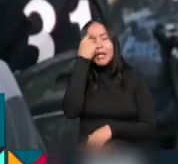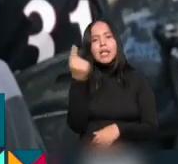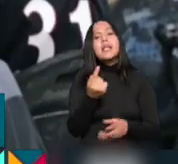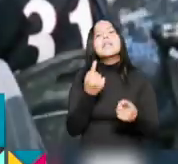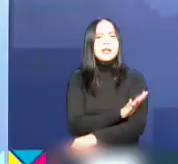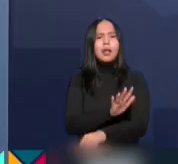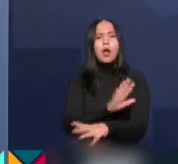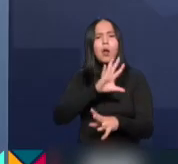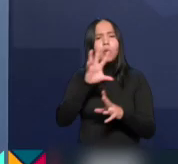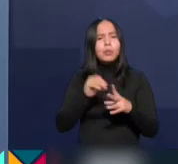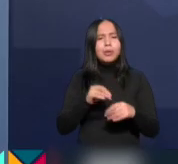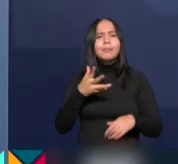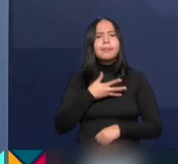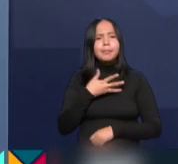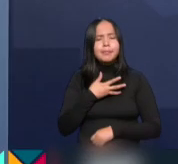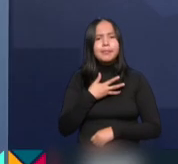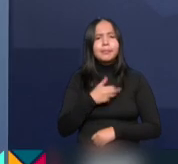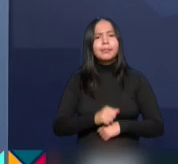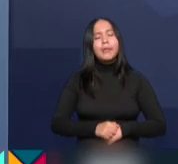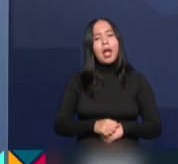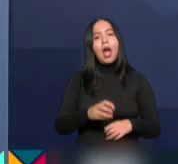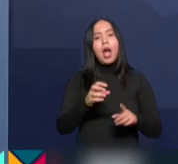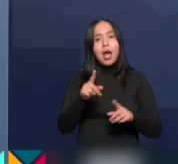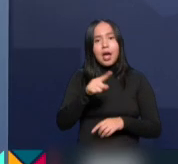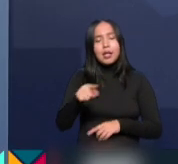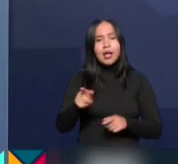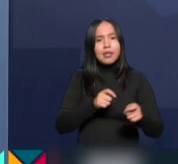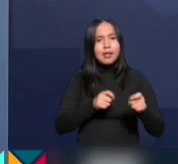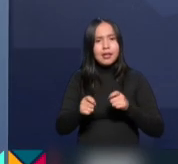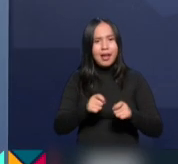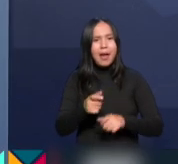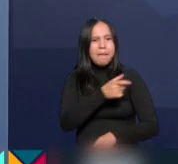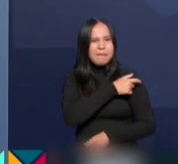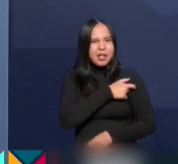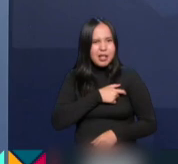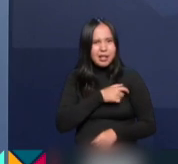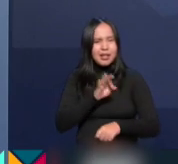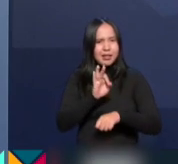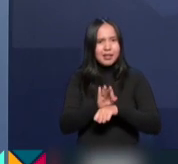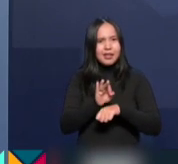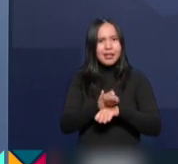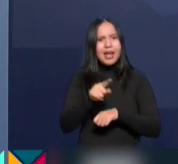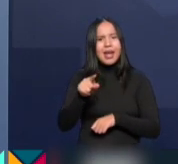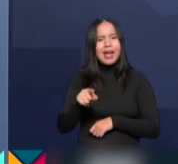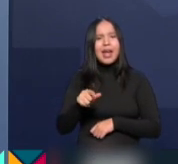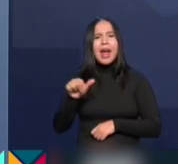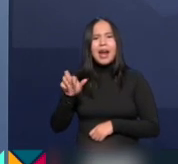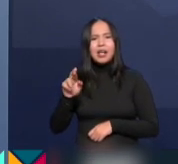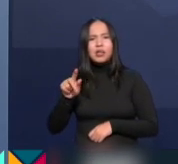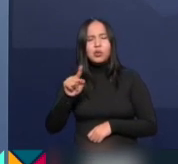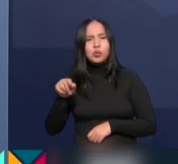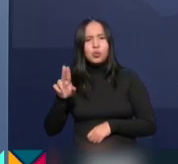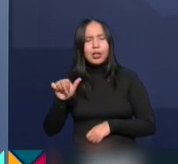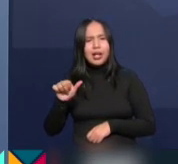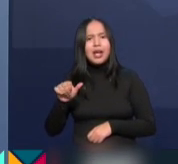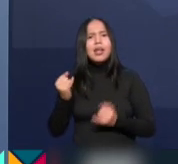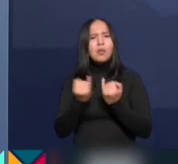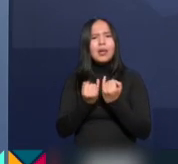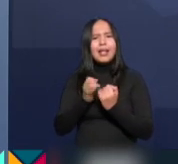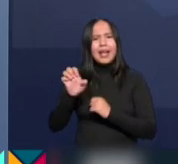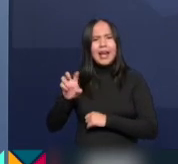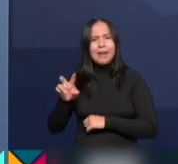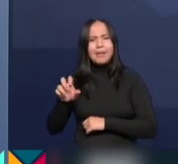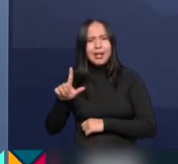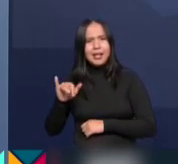y votación. Por su parte, la Coordinadora Nacional de Protección Civil, Laura Velázquez Alzúa, y la Gobernadora de Guerrero, Evelyn Salgado Pineda,